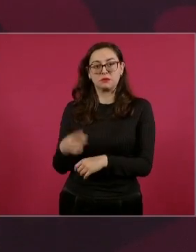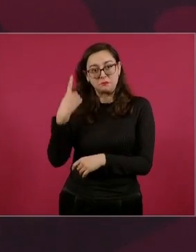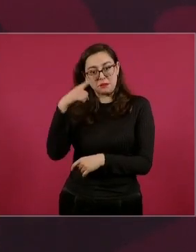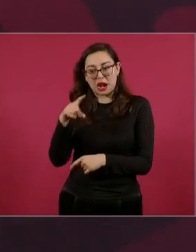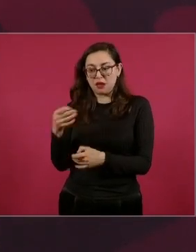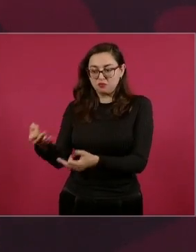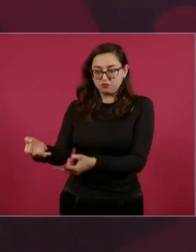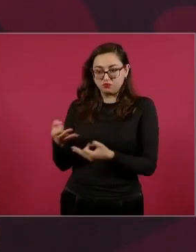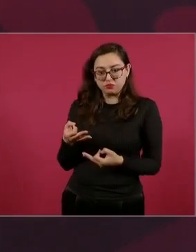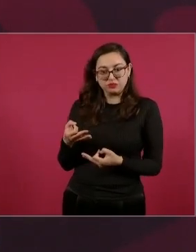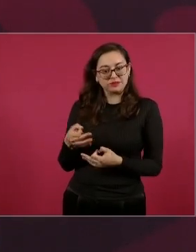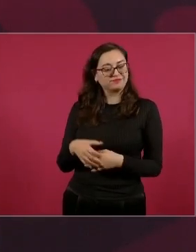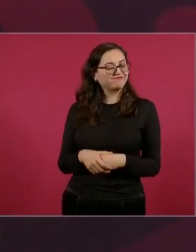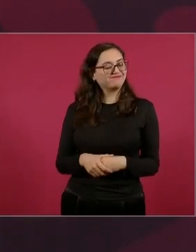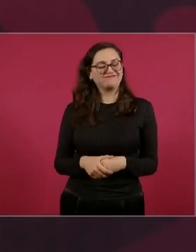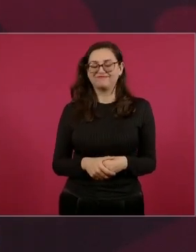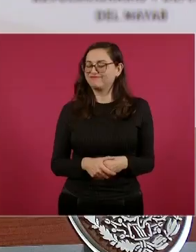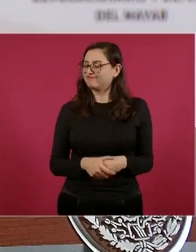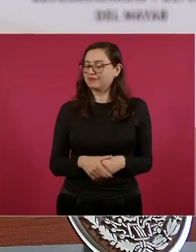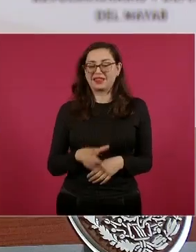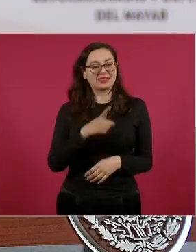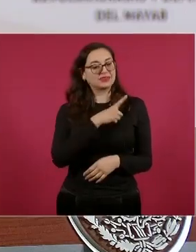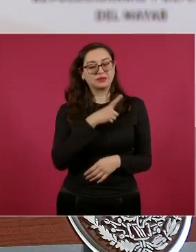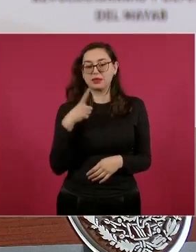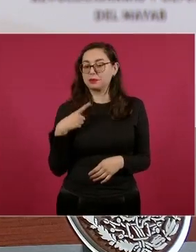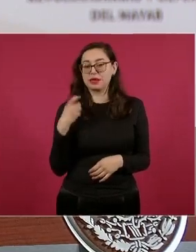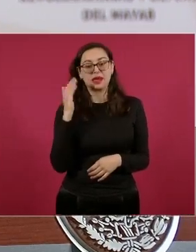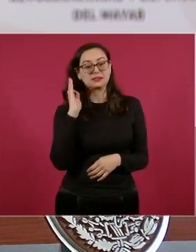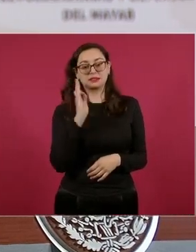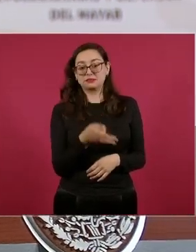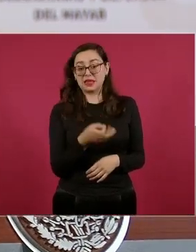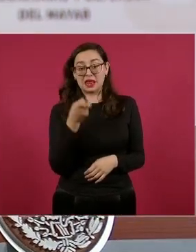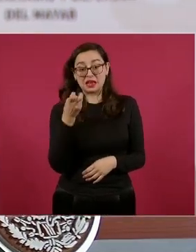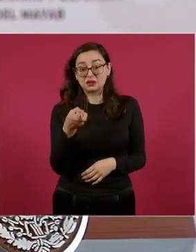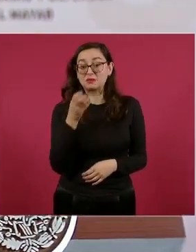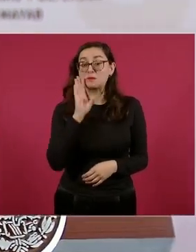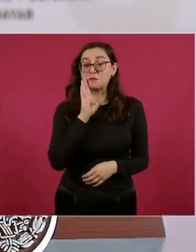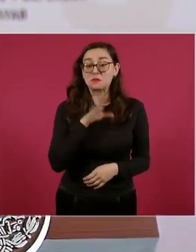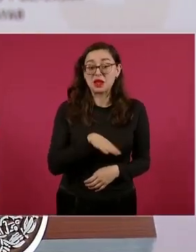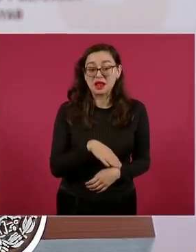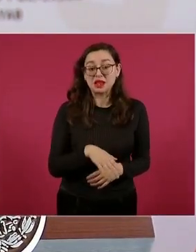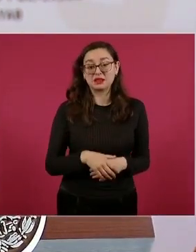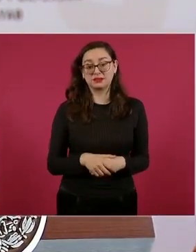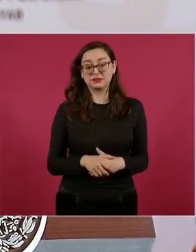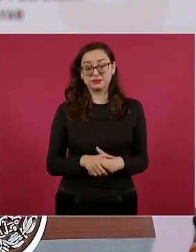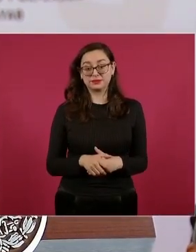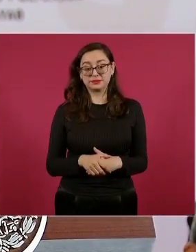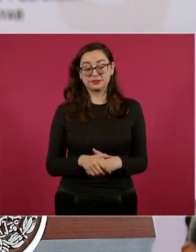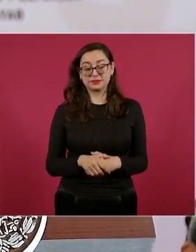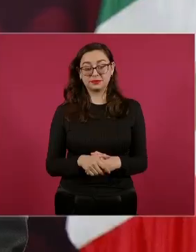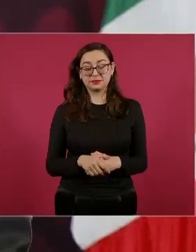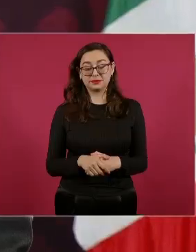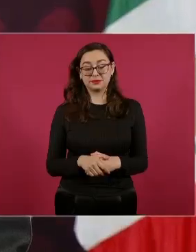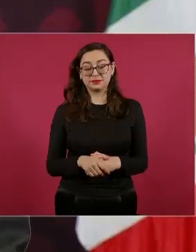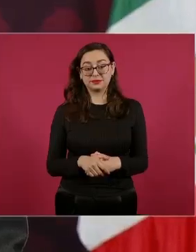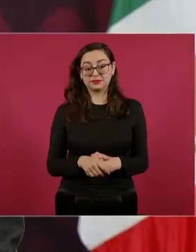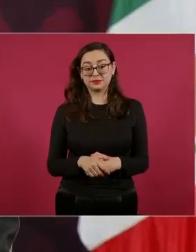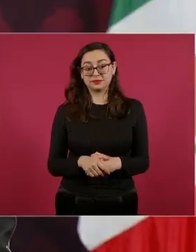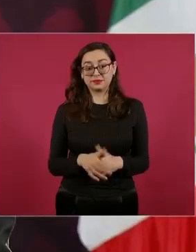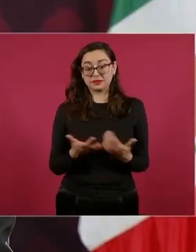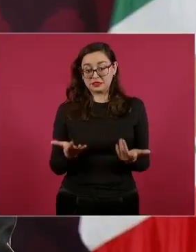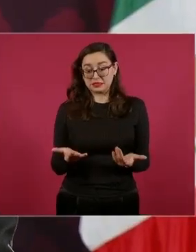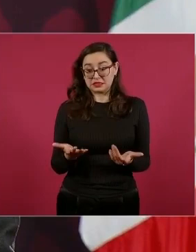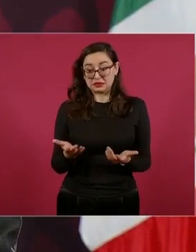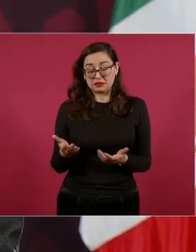Pero ese no es el camino, ese no es el